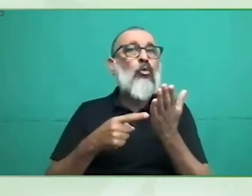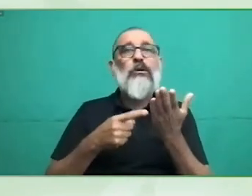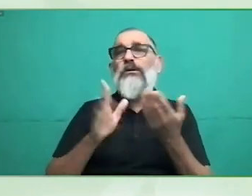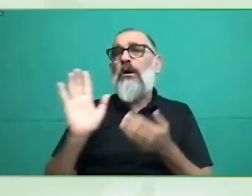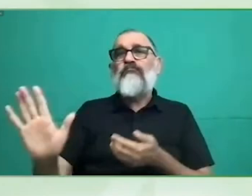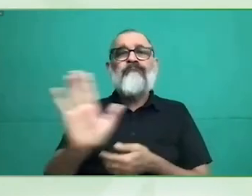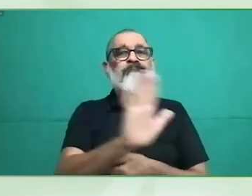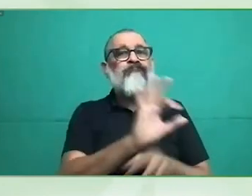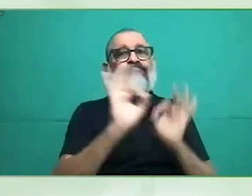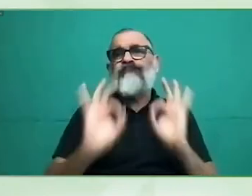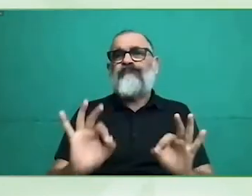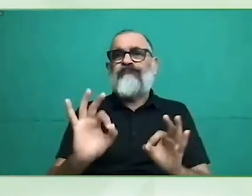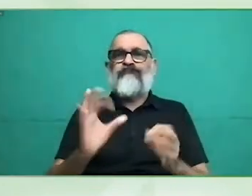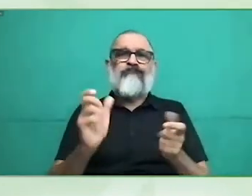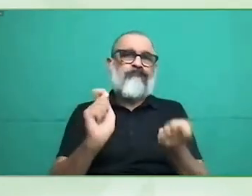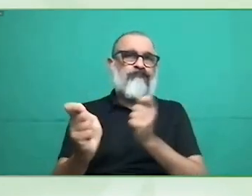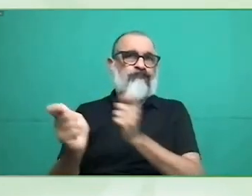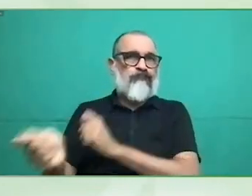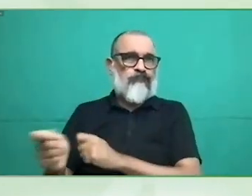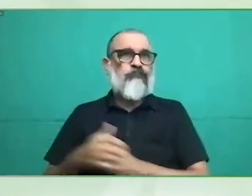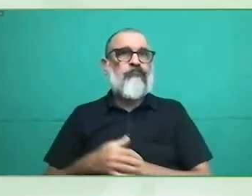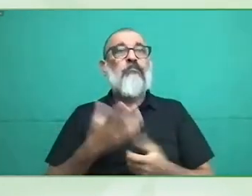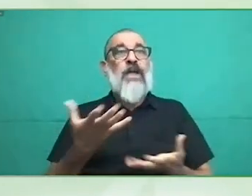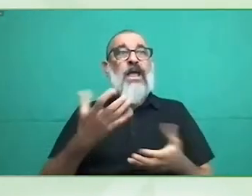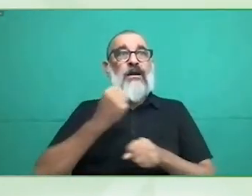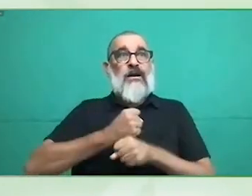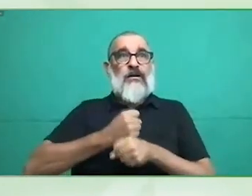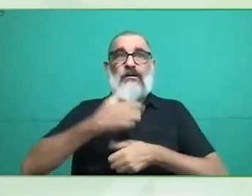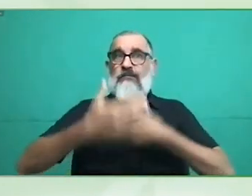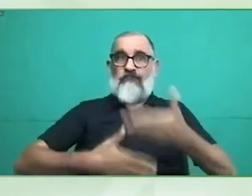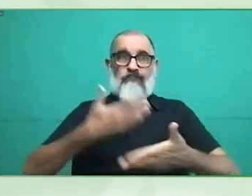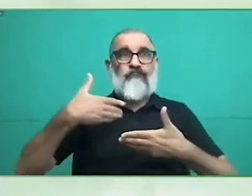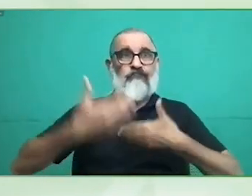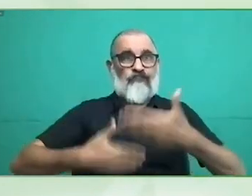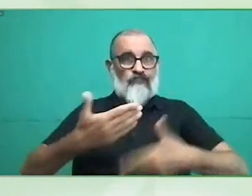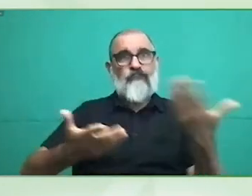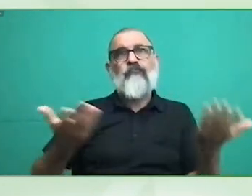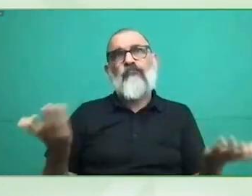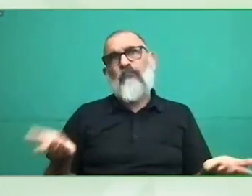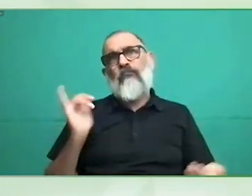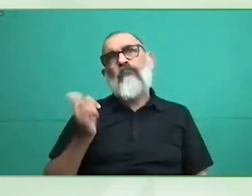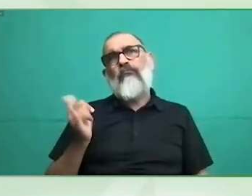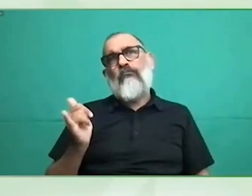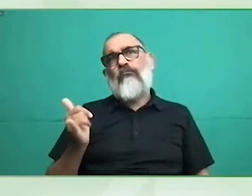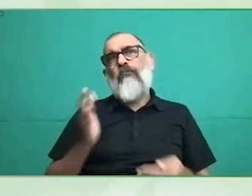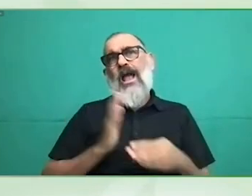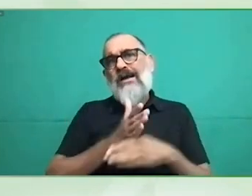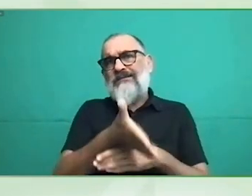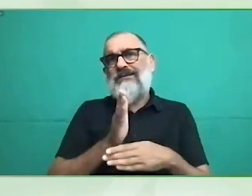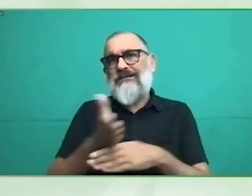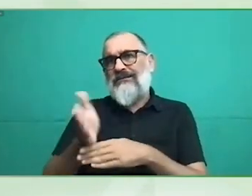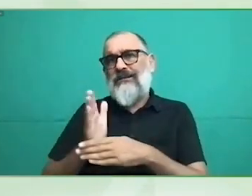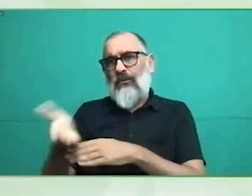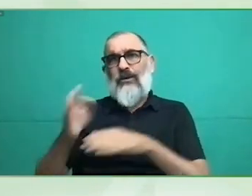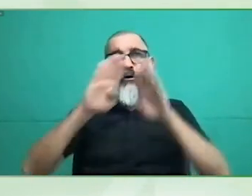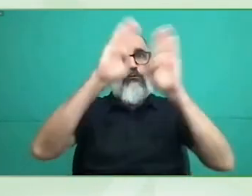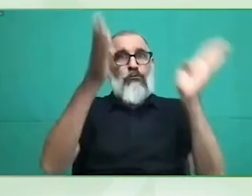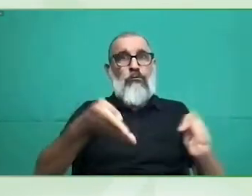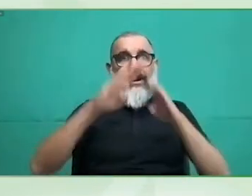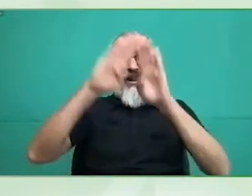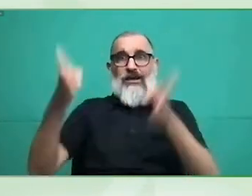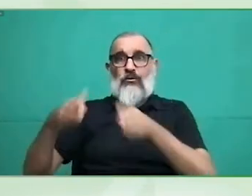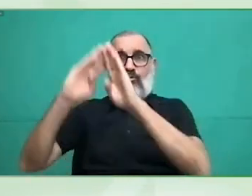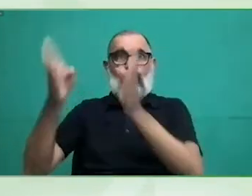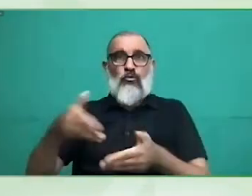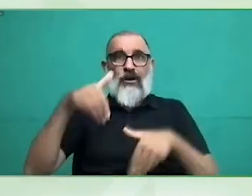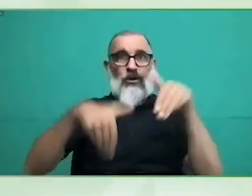persona pueda ser asistida por otra persona en la votación y siempre que sea una persona elegida por el propio